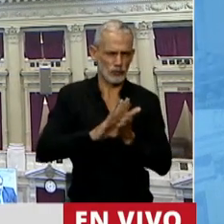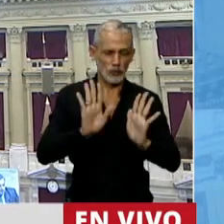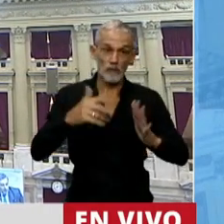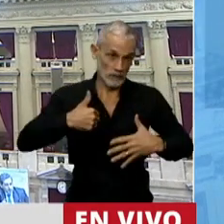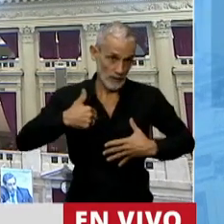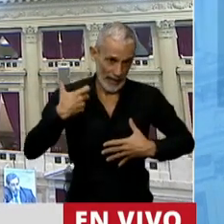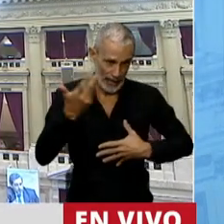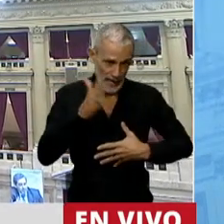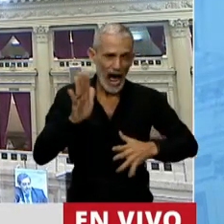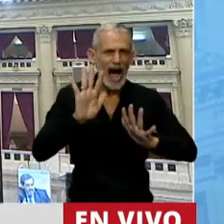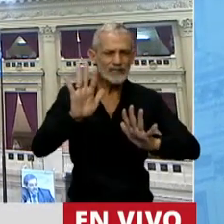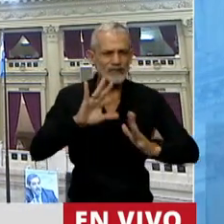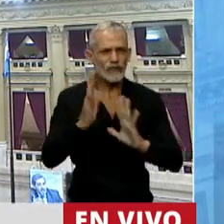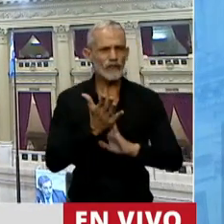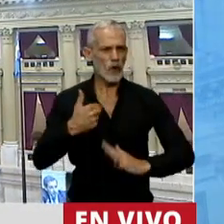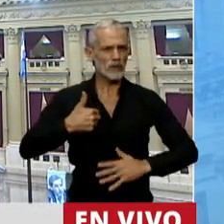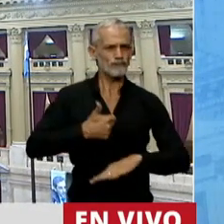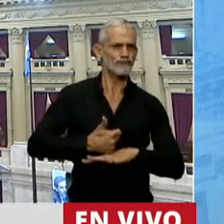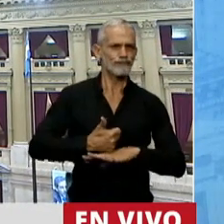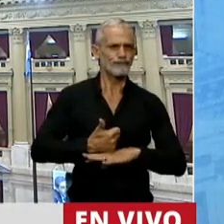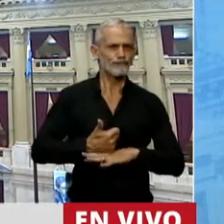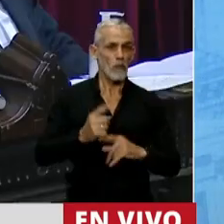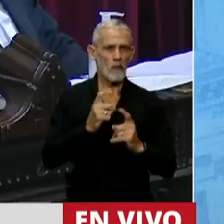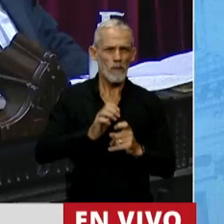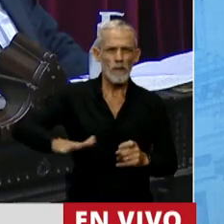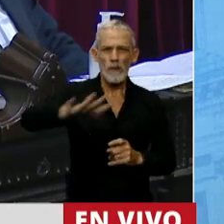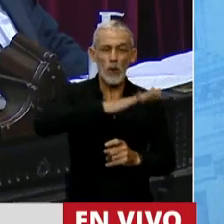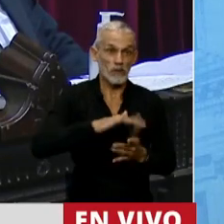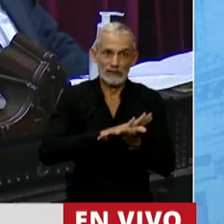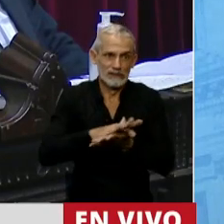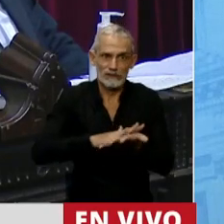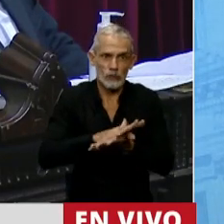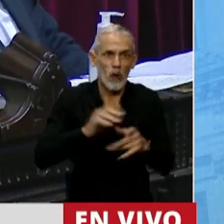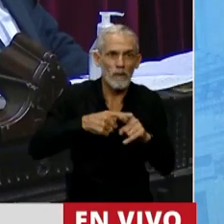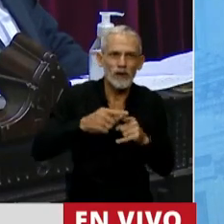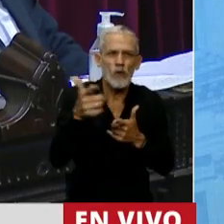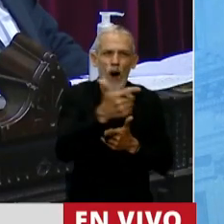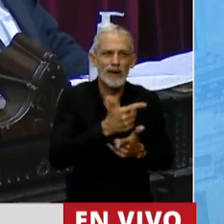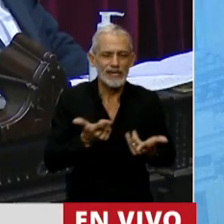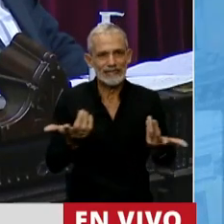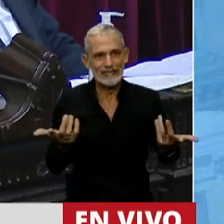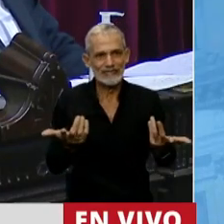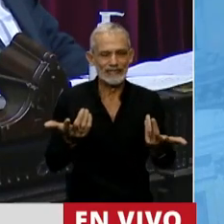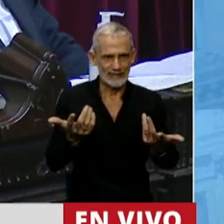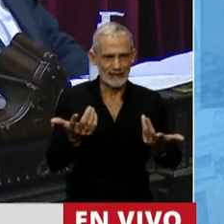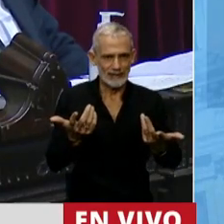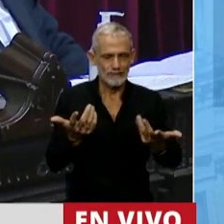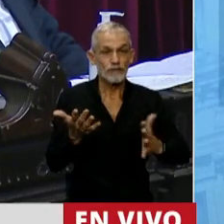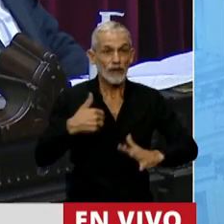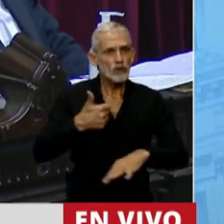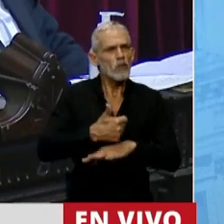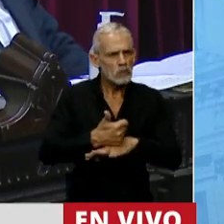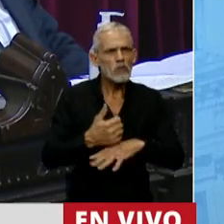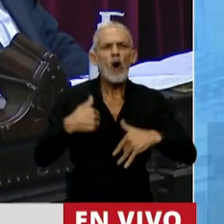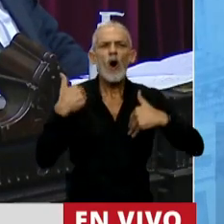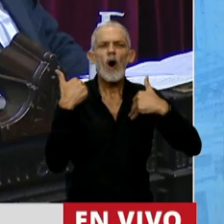posición política ante un problema que no tiene solución política. Siempre estuve y